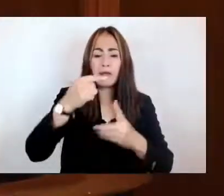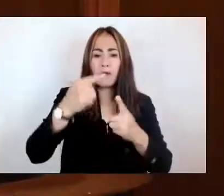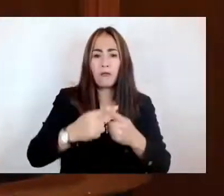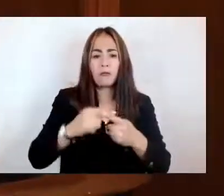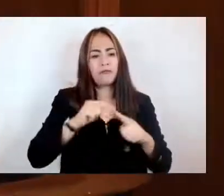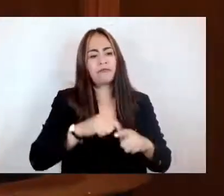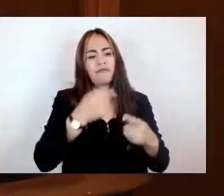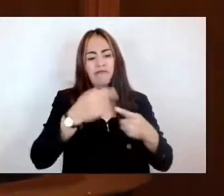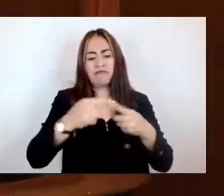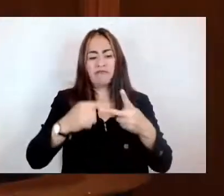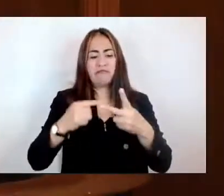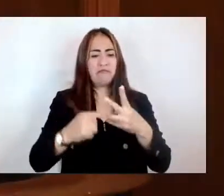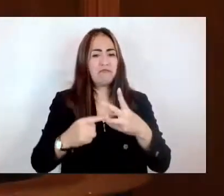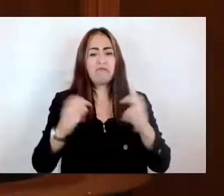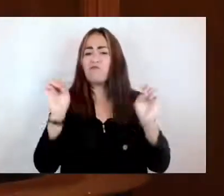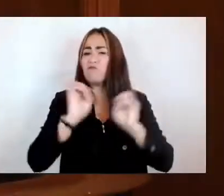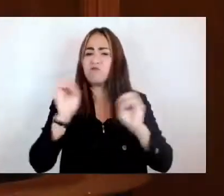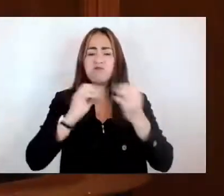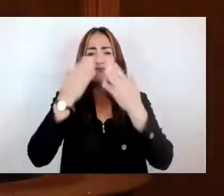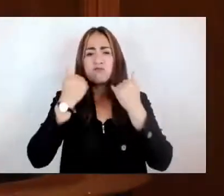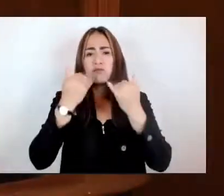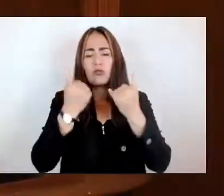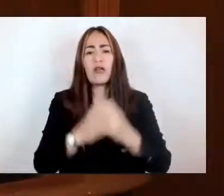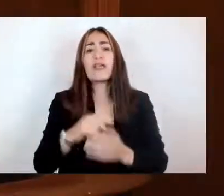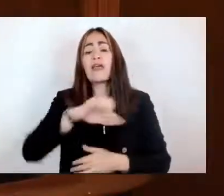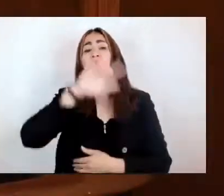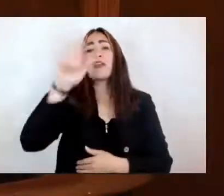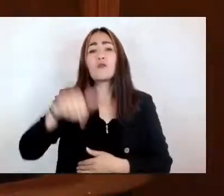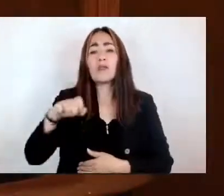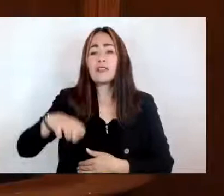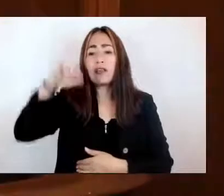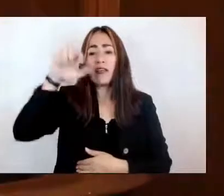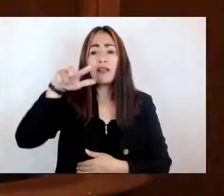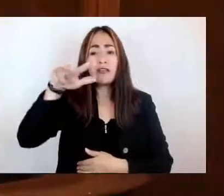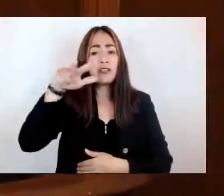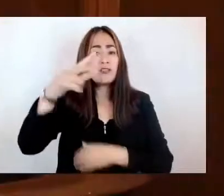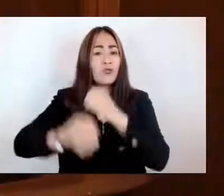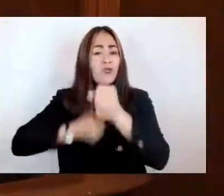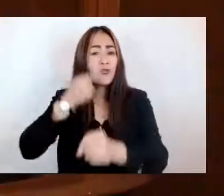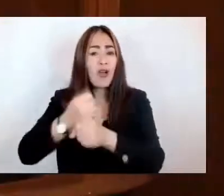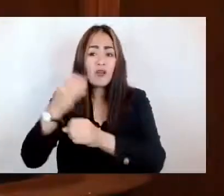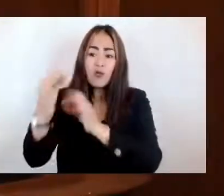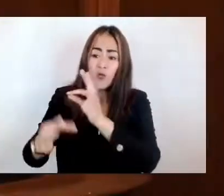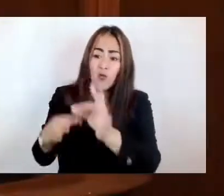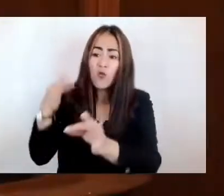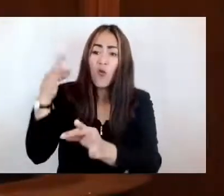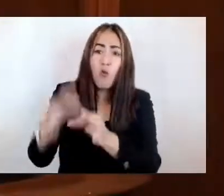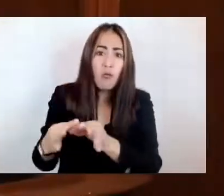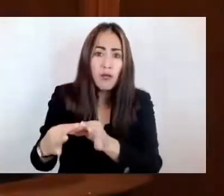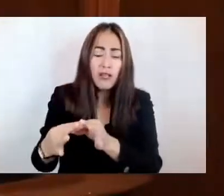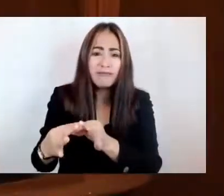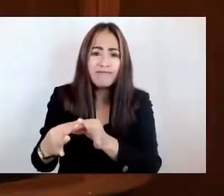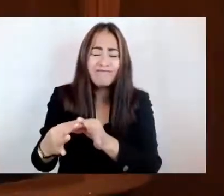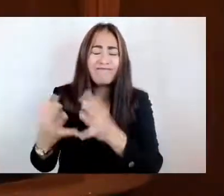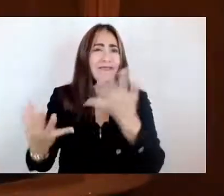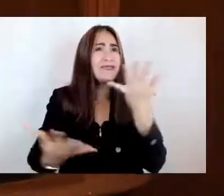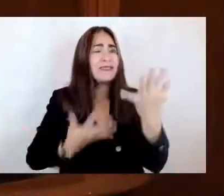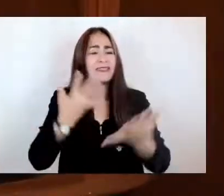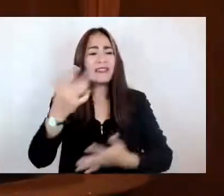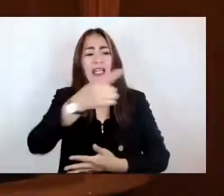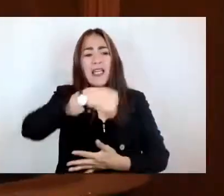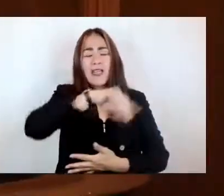mencionados. El hecho de cumplir sus 18 años de vida es una frontera que apunta con no poca incertidumbre,